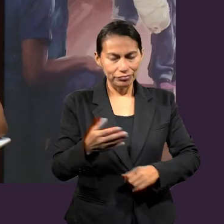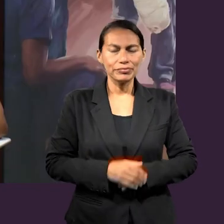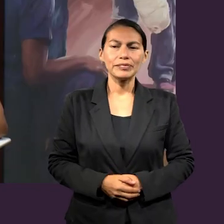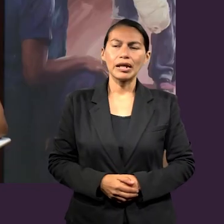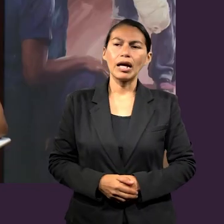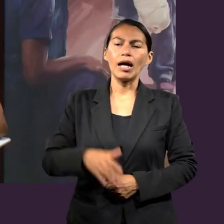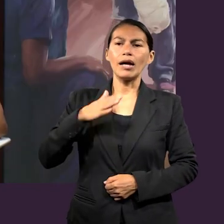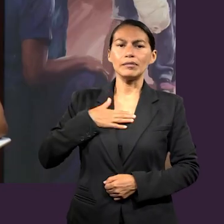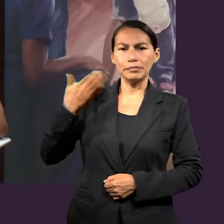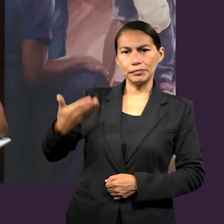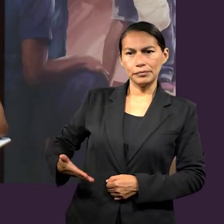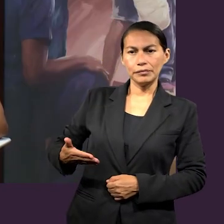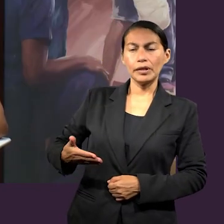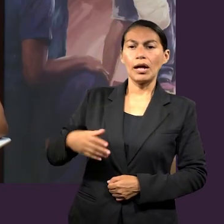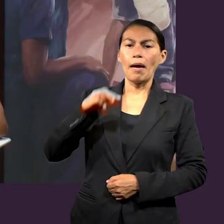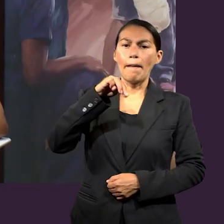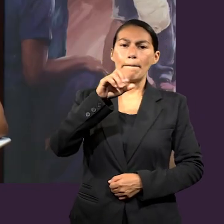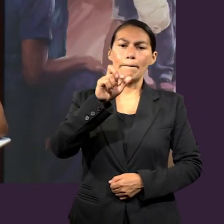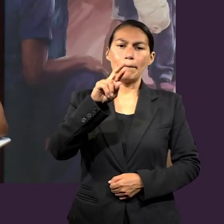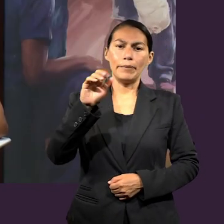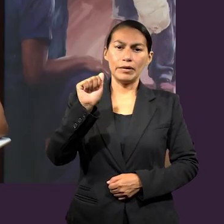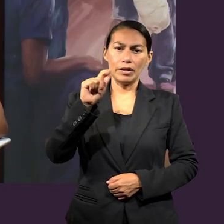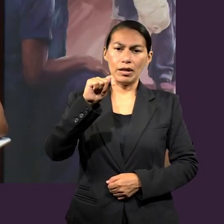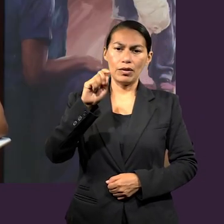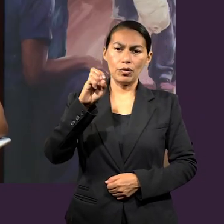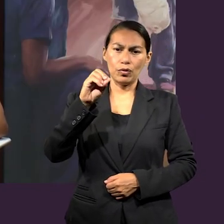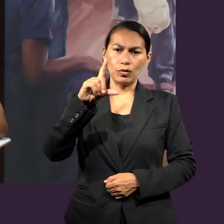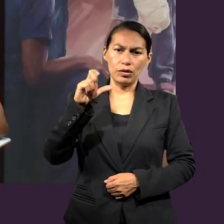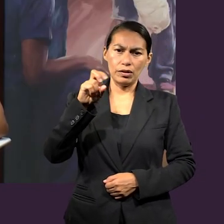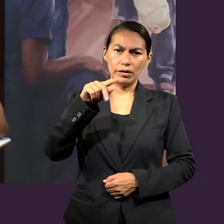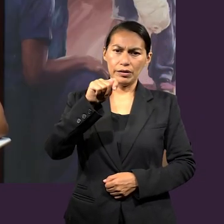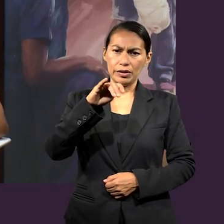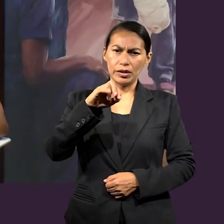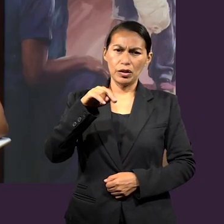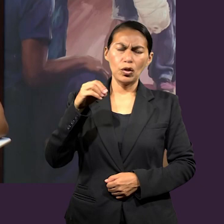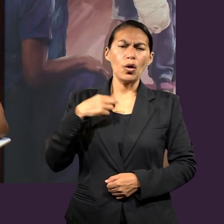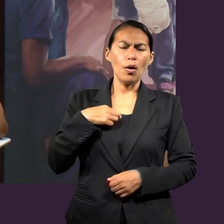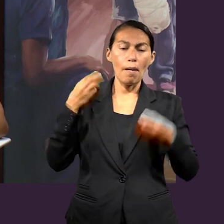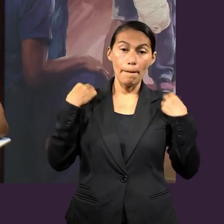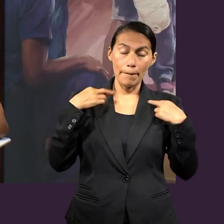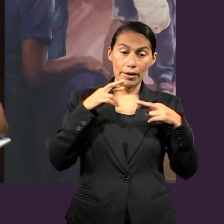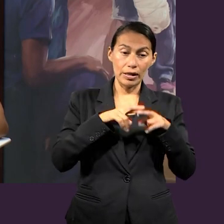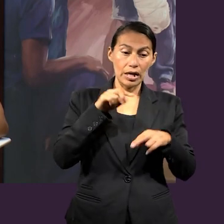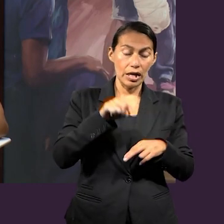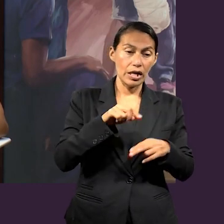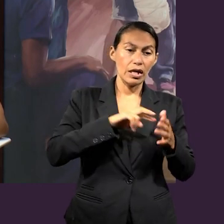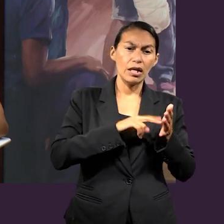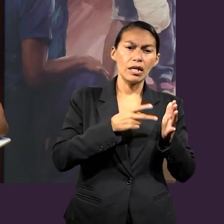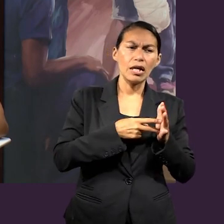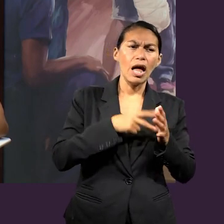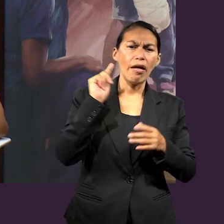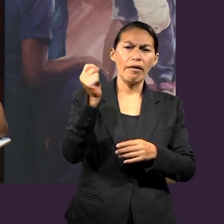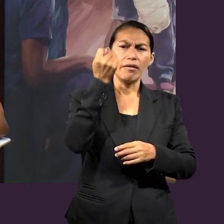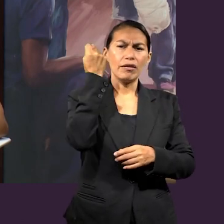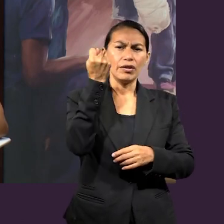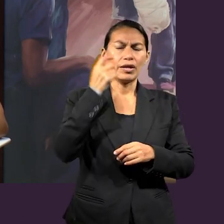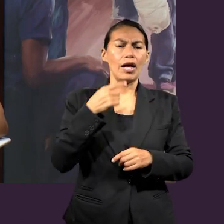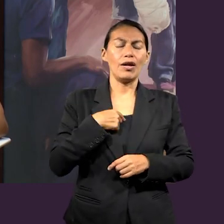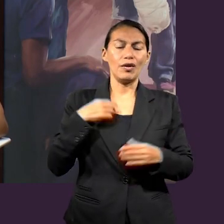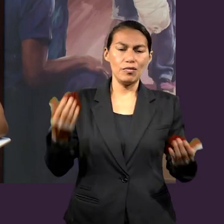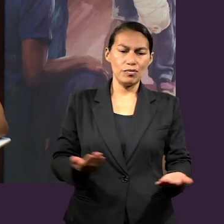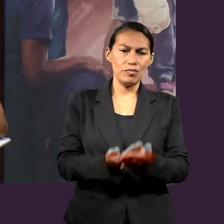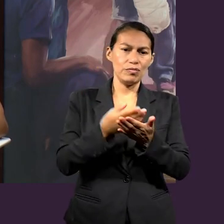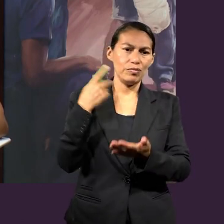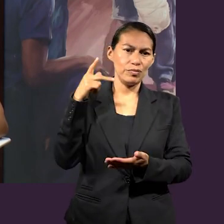favor. Mi nombre es María Tolentino Hernández, soy docente de la Facultad de Ingeniería y Tecnología, y soy